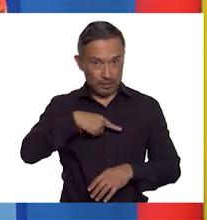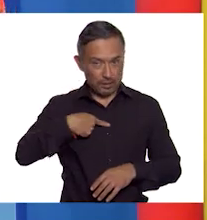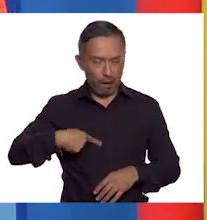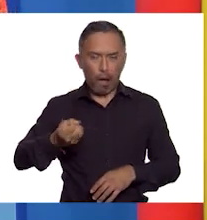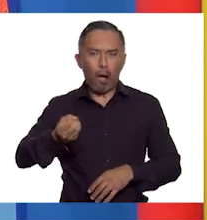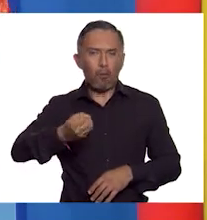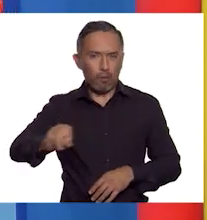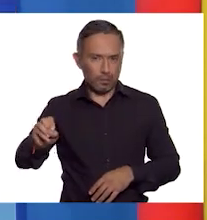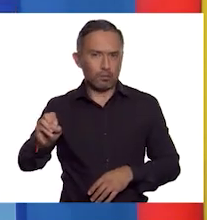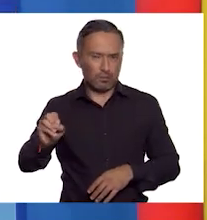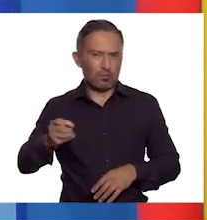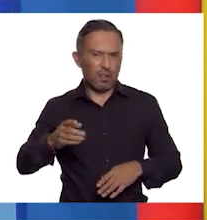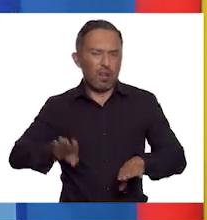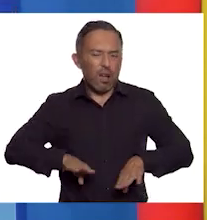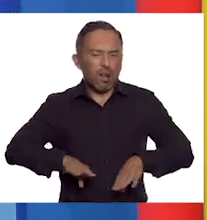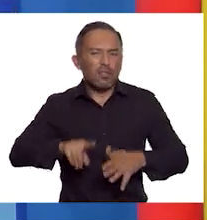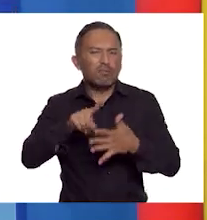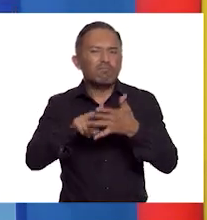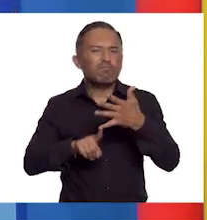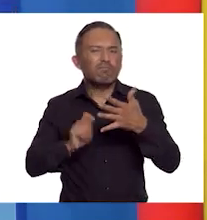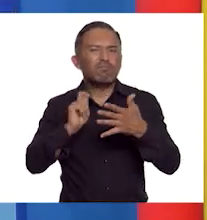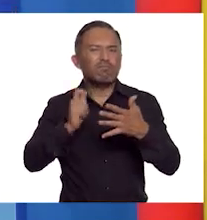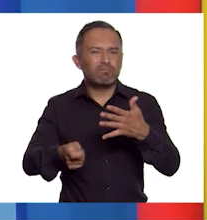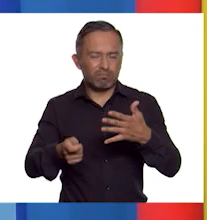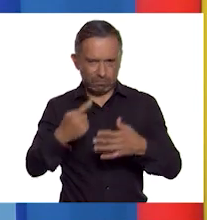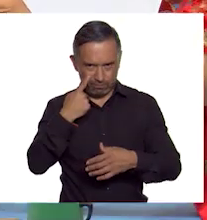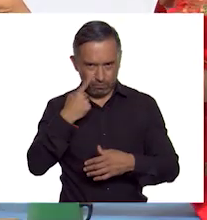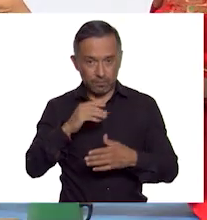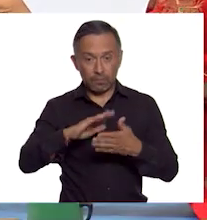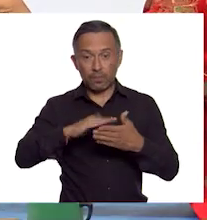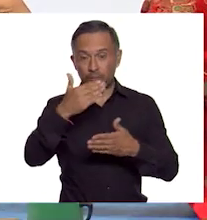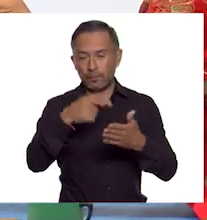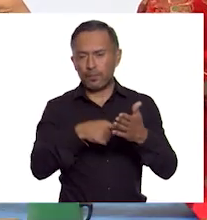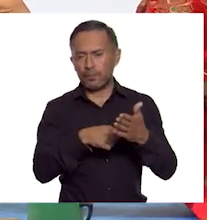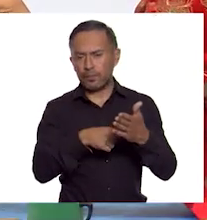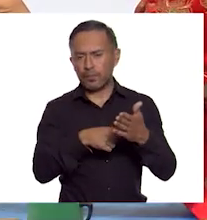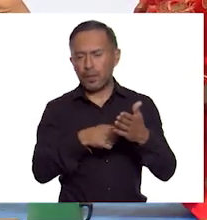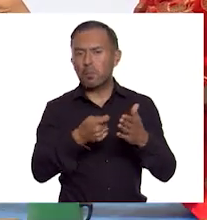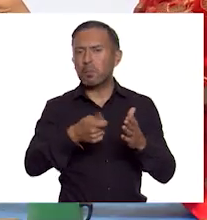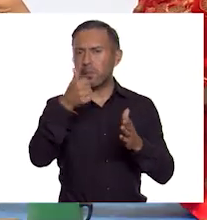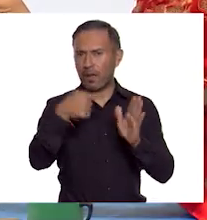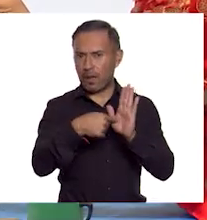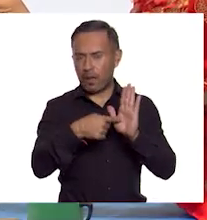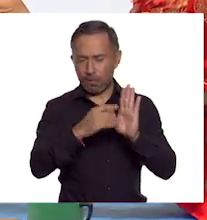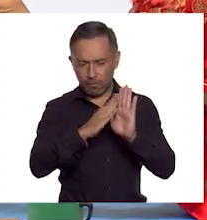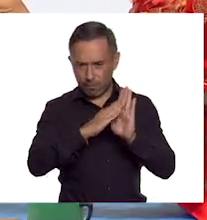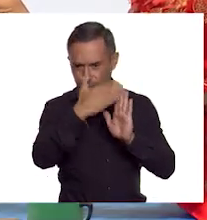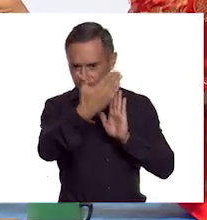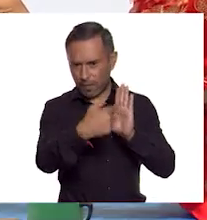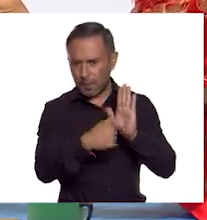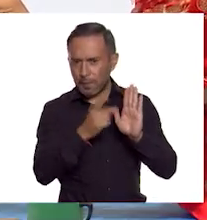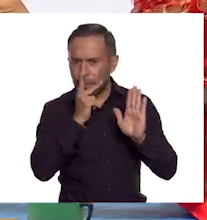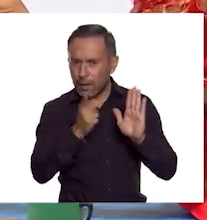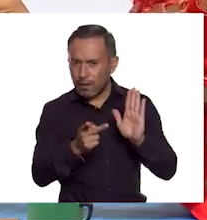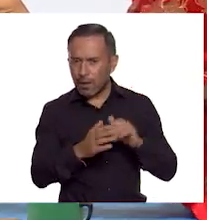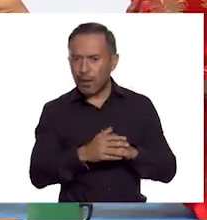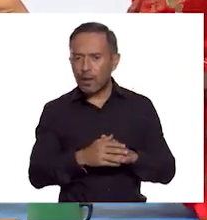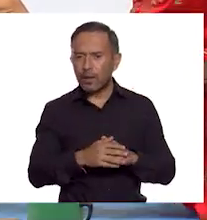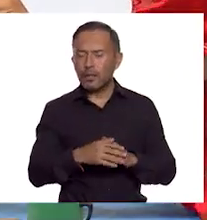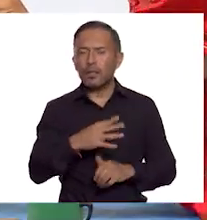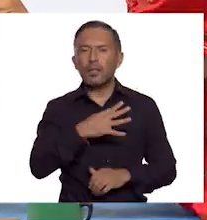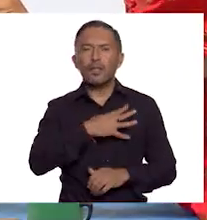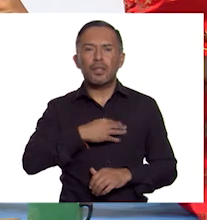Podemos observar que en la primera pestaña aparece la palabra hijo del cielo